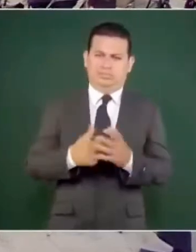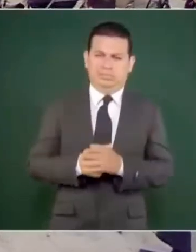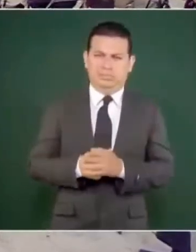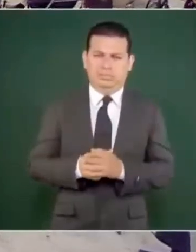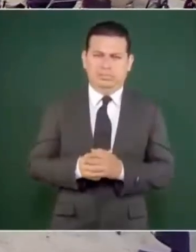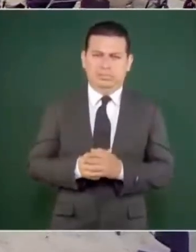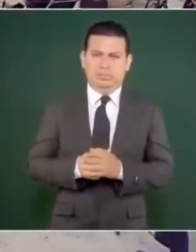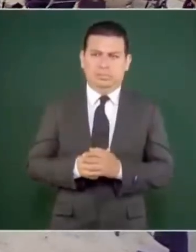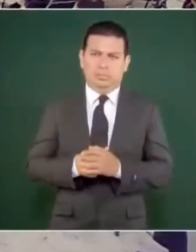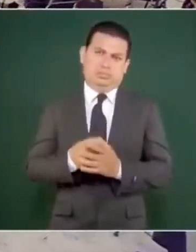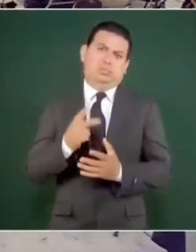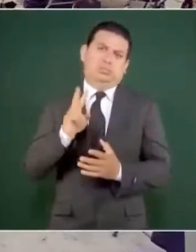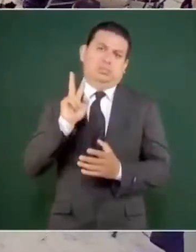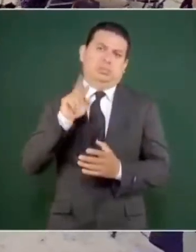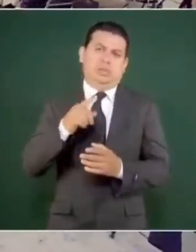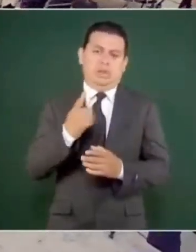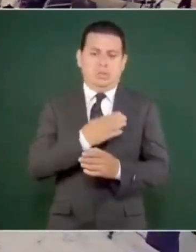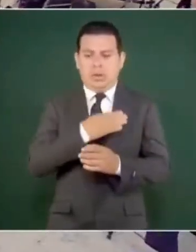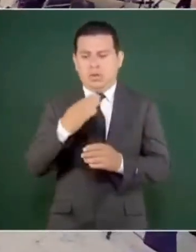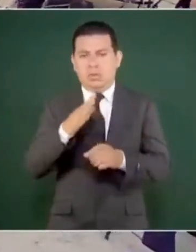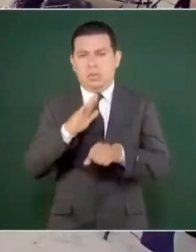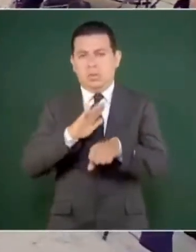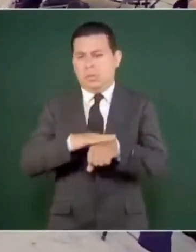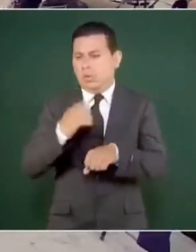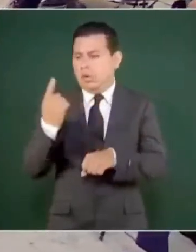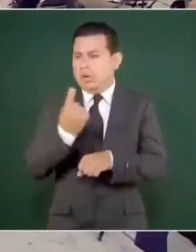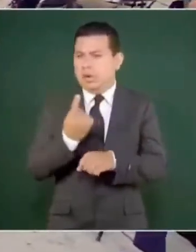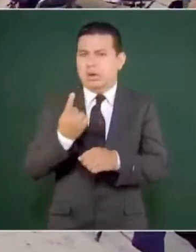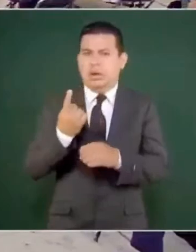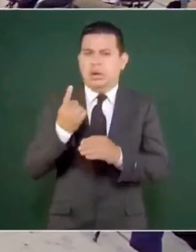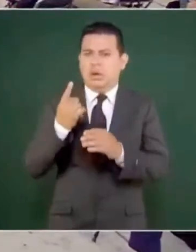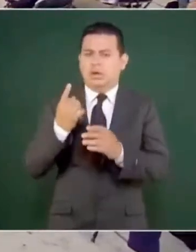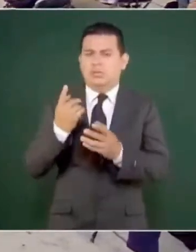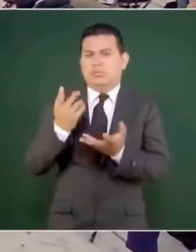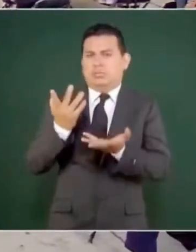¿qué fue lo que sucedió? ¿Por qué el aumento?